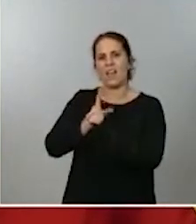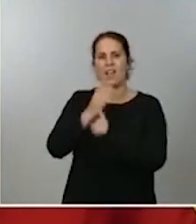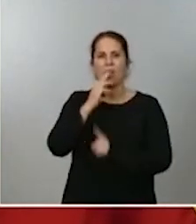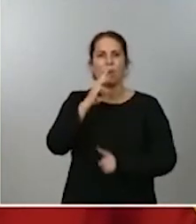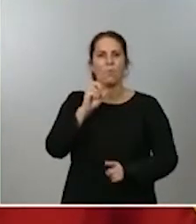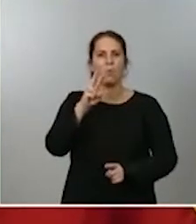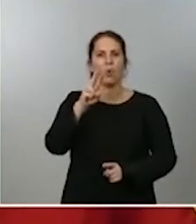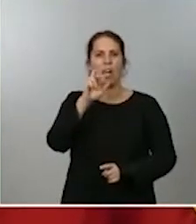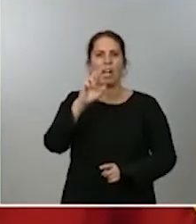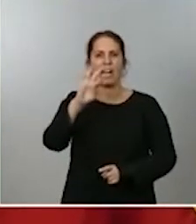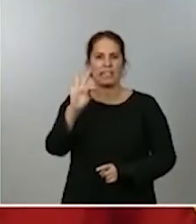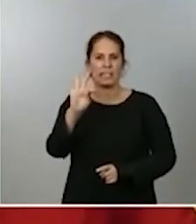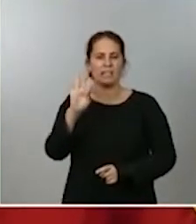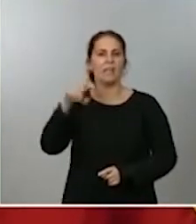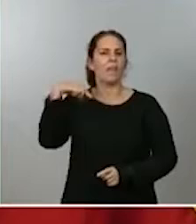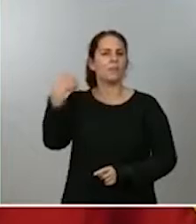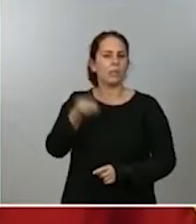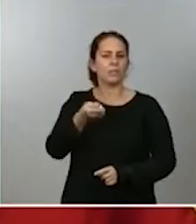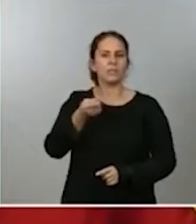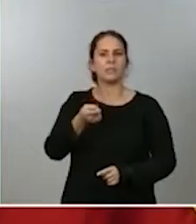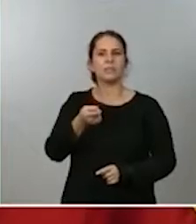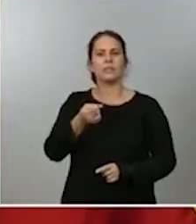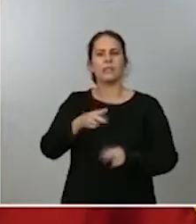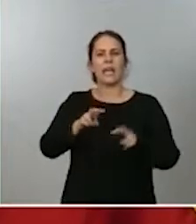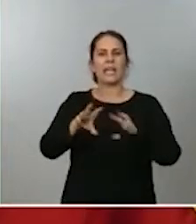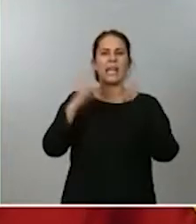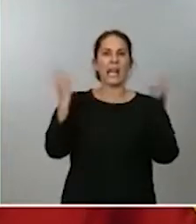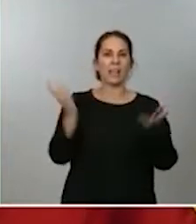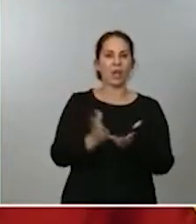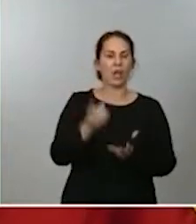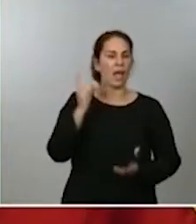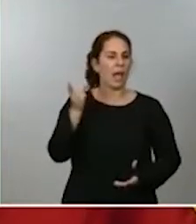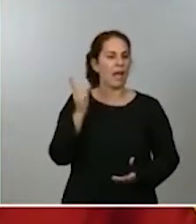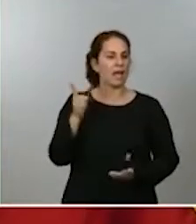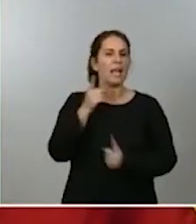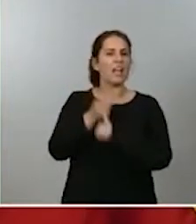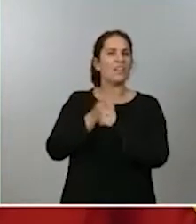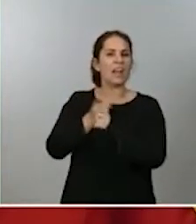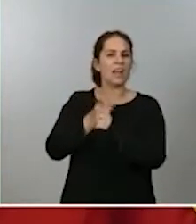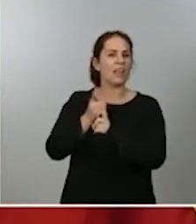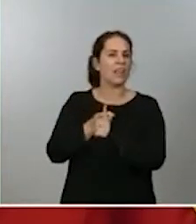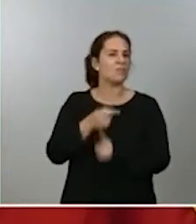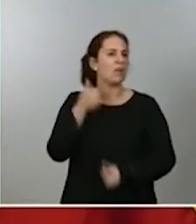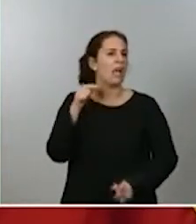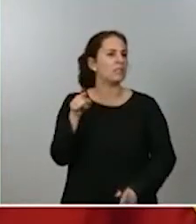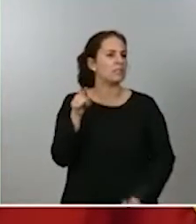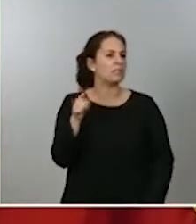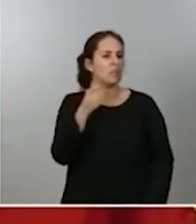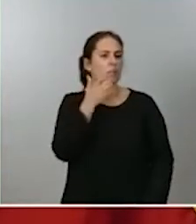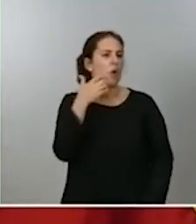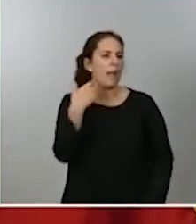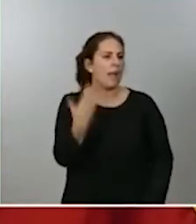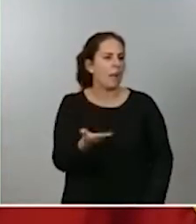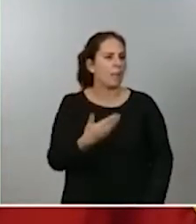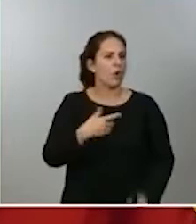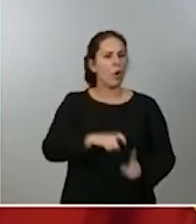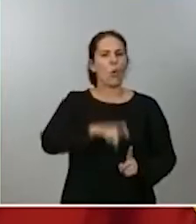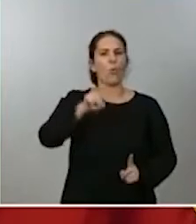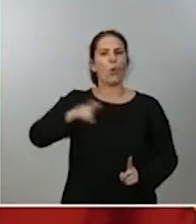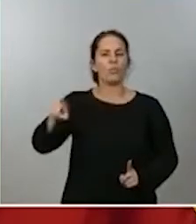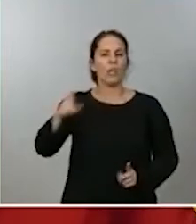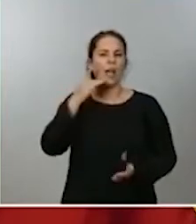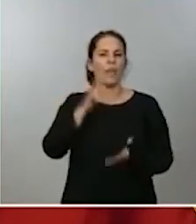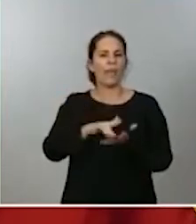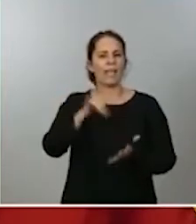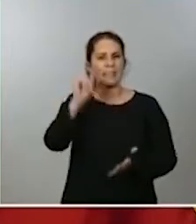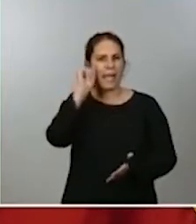después a nivel de internacional tenemos las referencias pues de la por ejemplo la bolsa de Chicago en relación